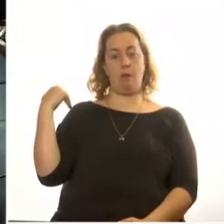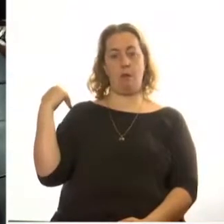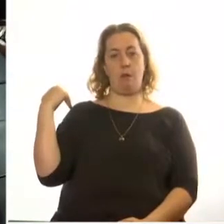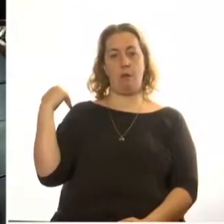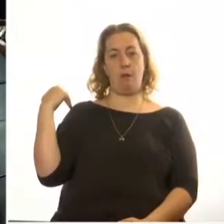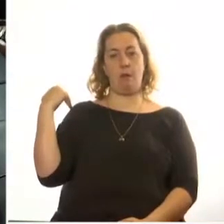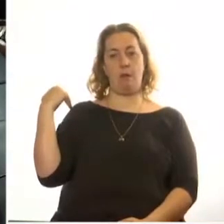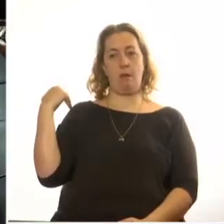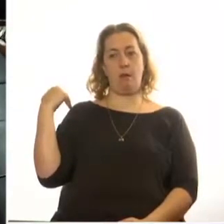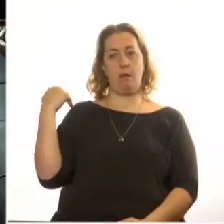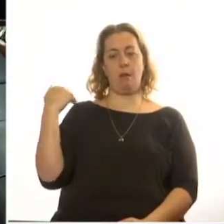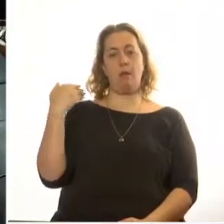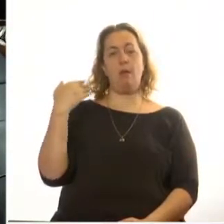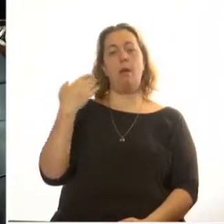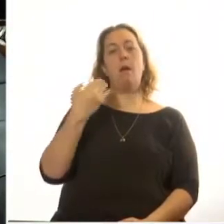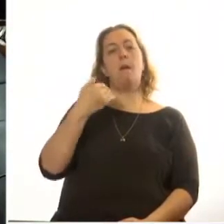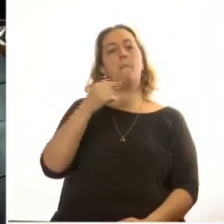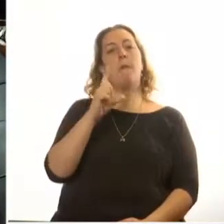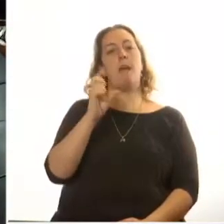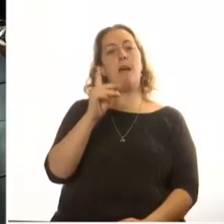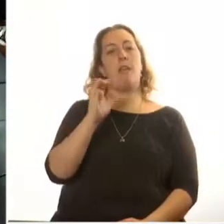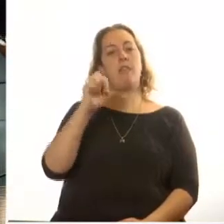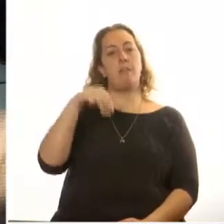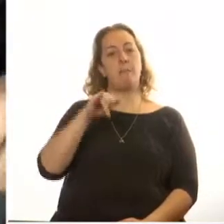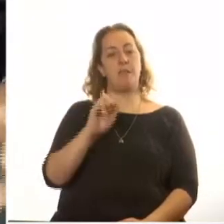el señor Vladimir Serrón, en Perú,